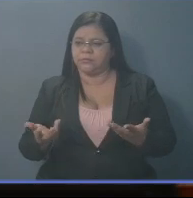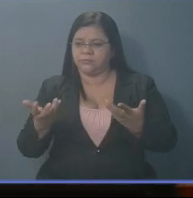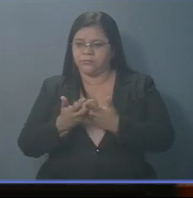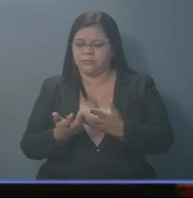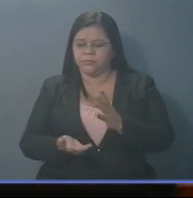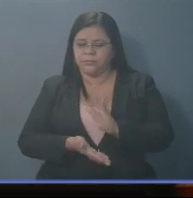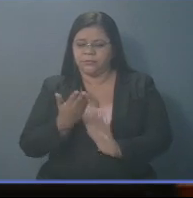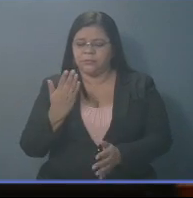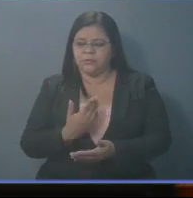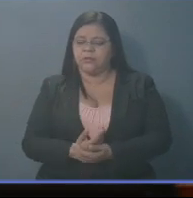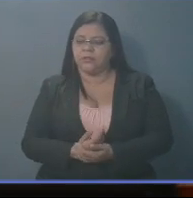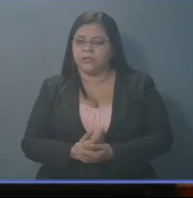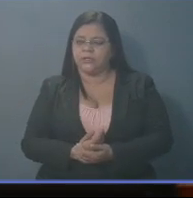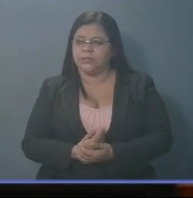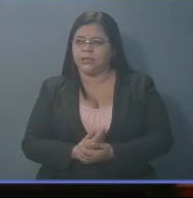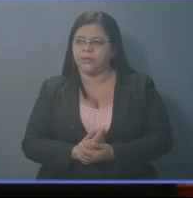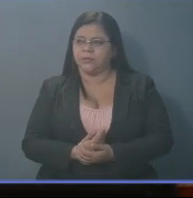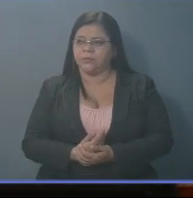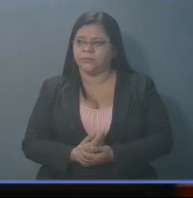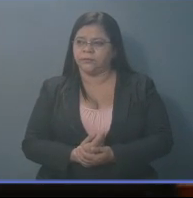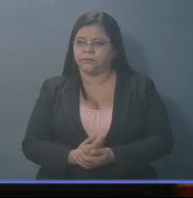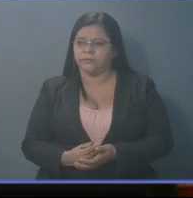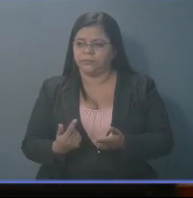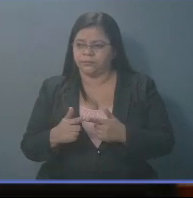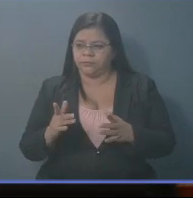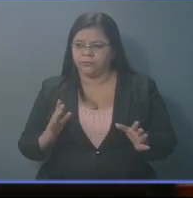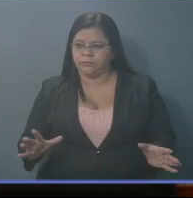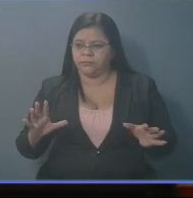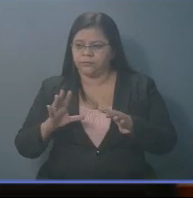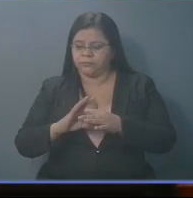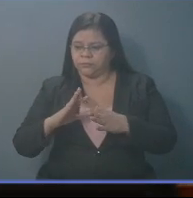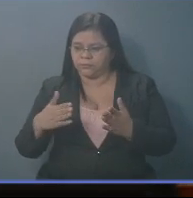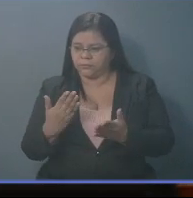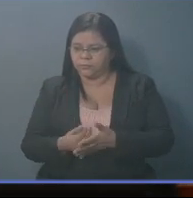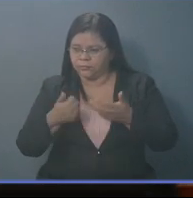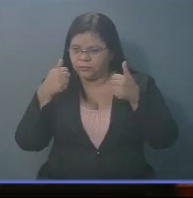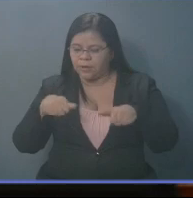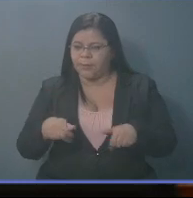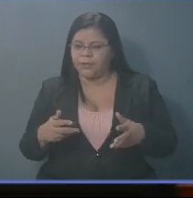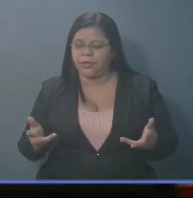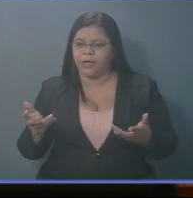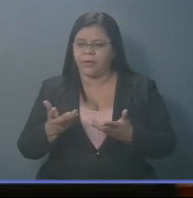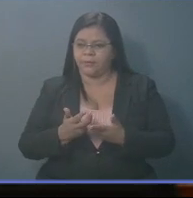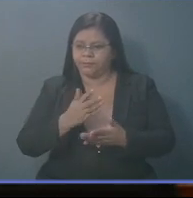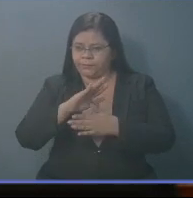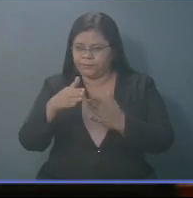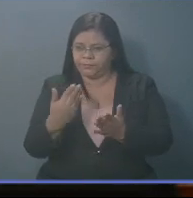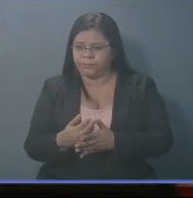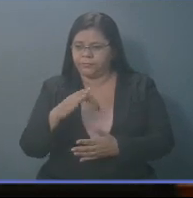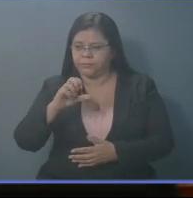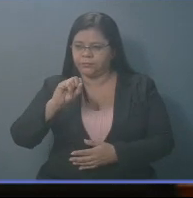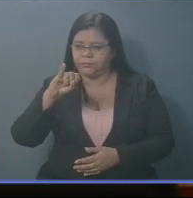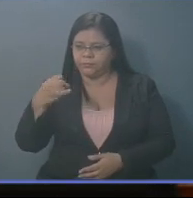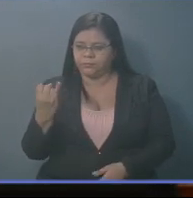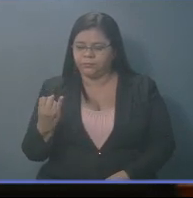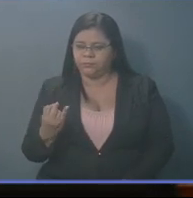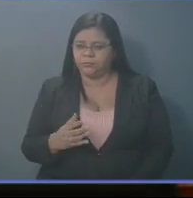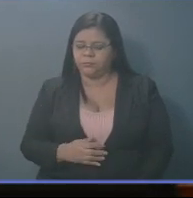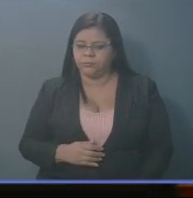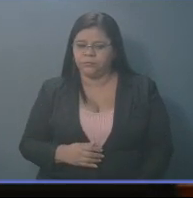iba a presentar un recurso a la sala de lo constitucional,